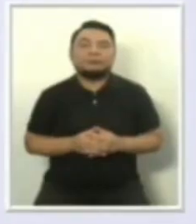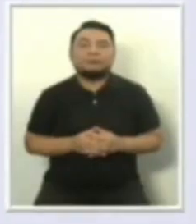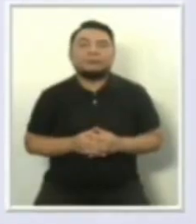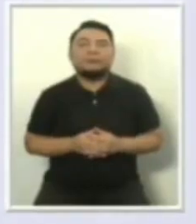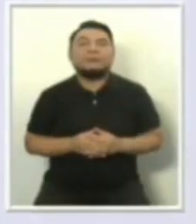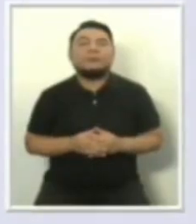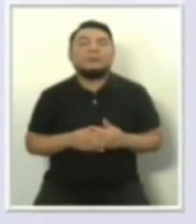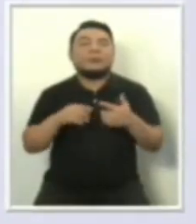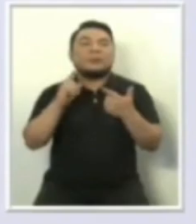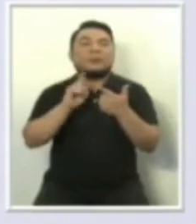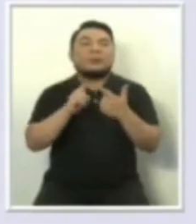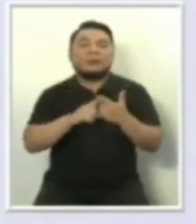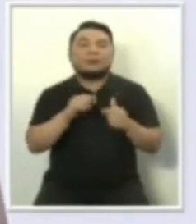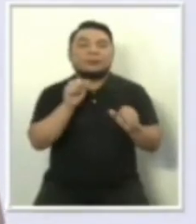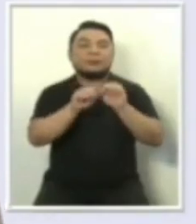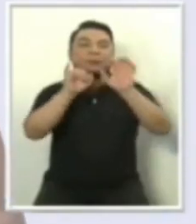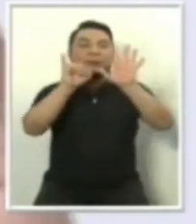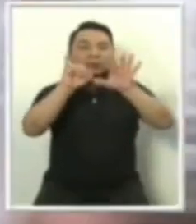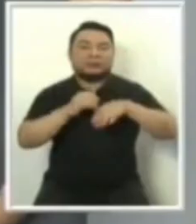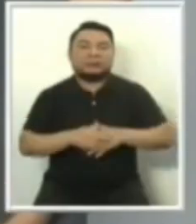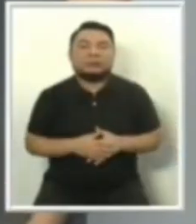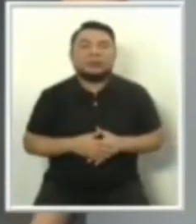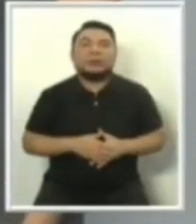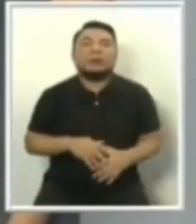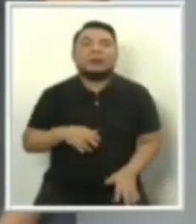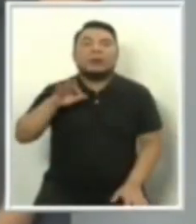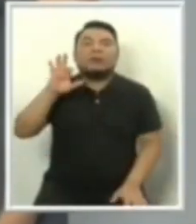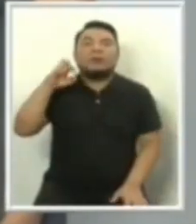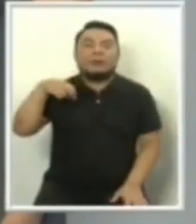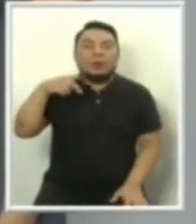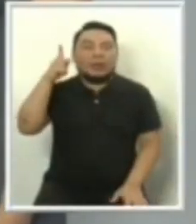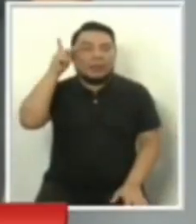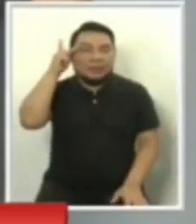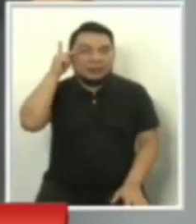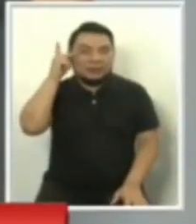Continuamos con el número seis, Fuerza Popular Keiko Fujimori.